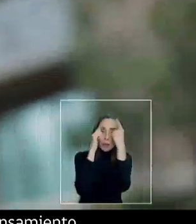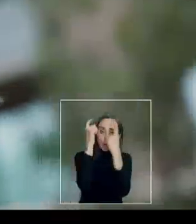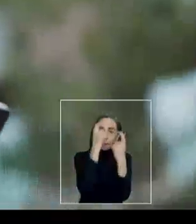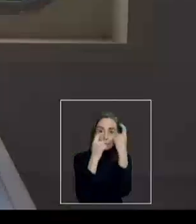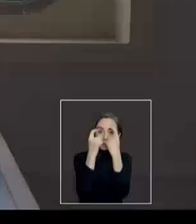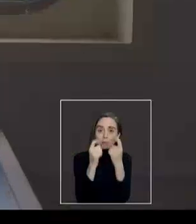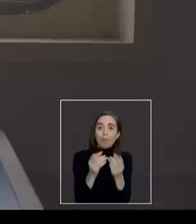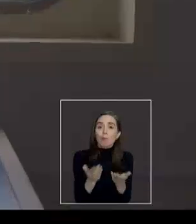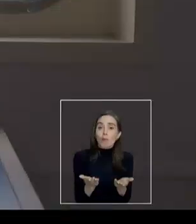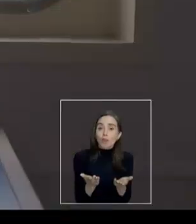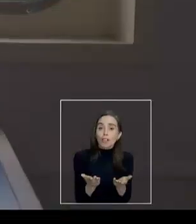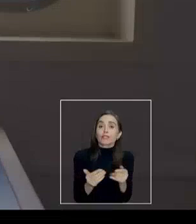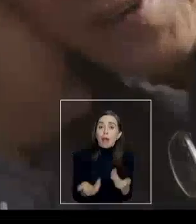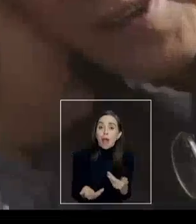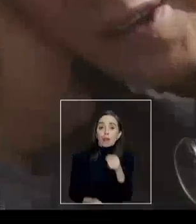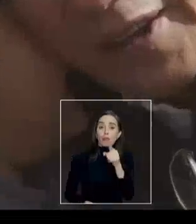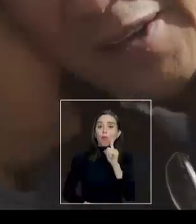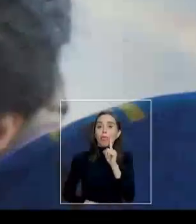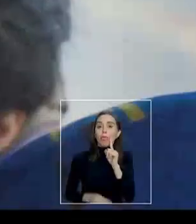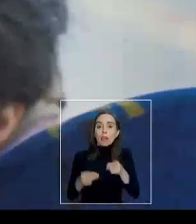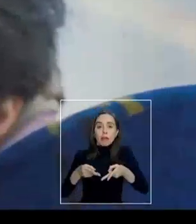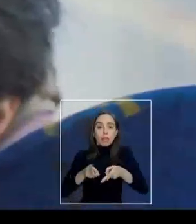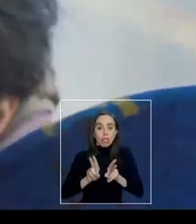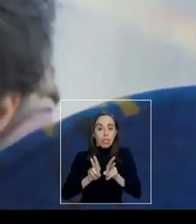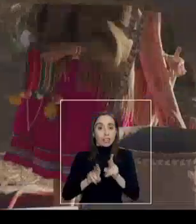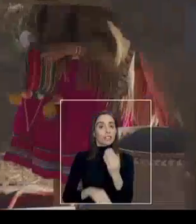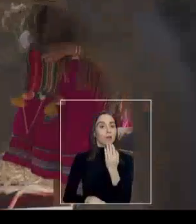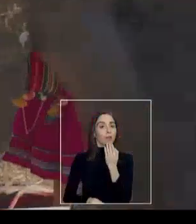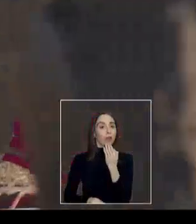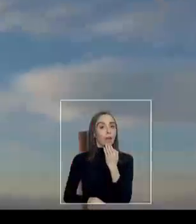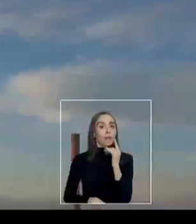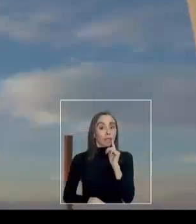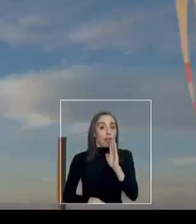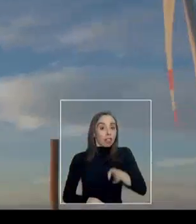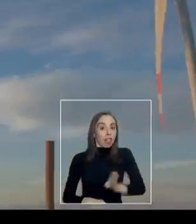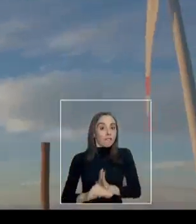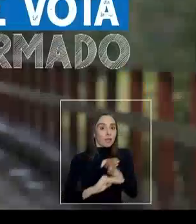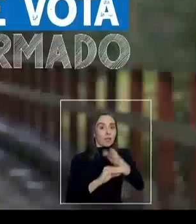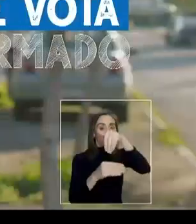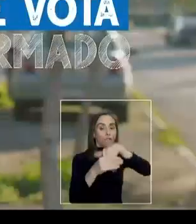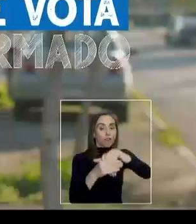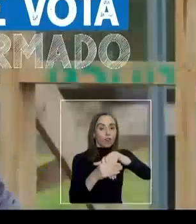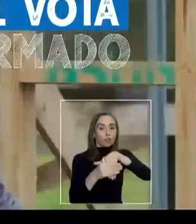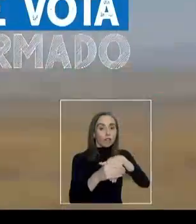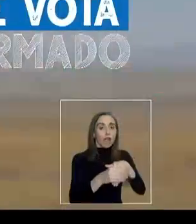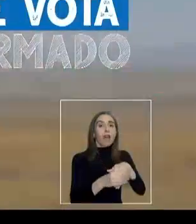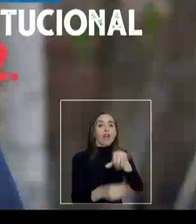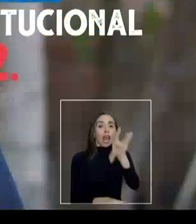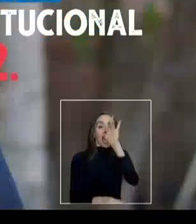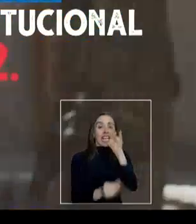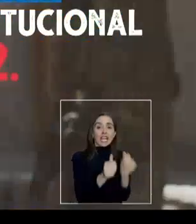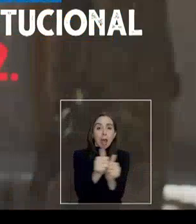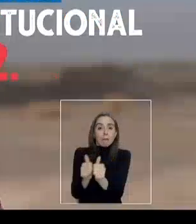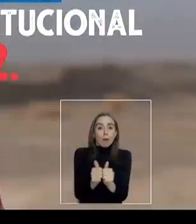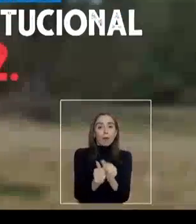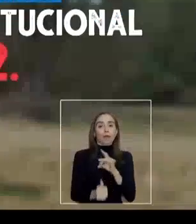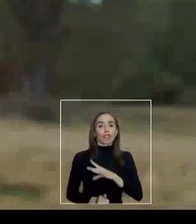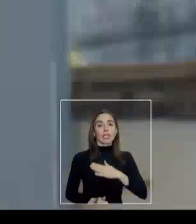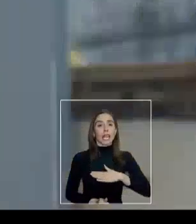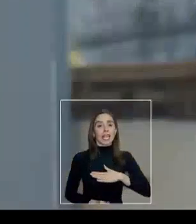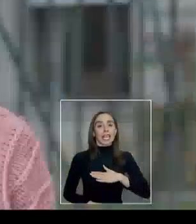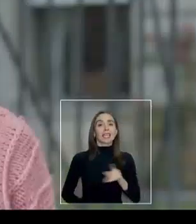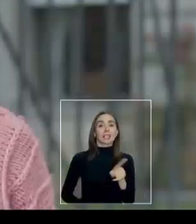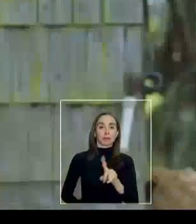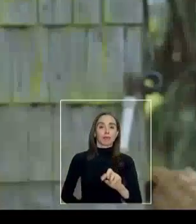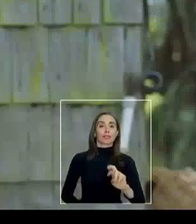pensamiento. Por eso esta vez no solo tienes el derecho, sino también el deber de ir a votar. Para elegir juntos el